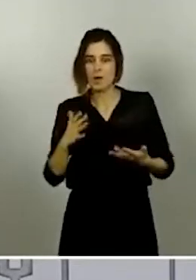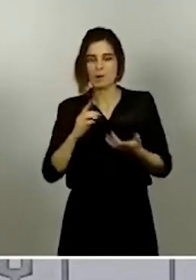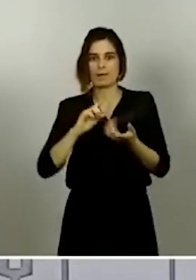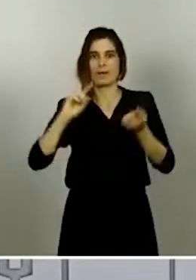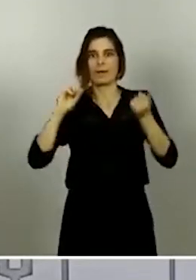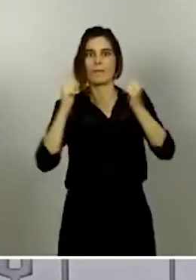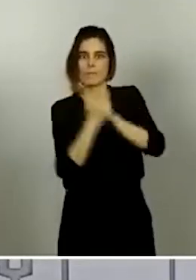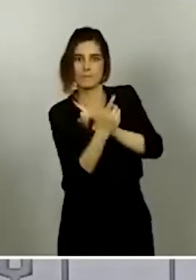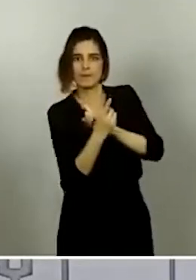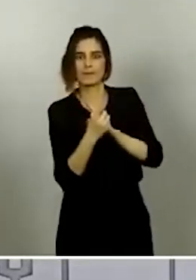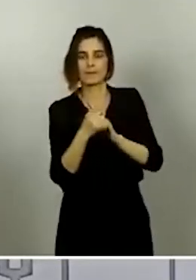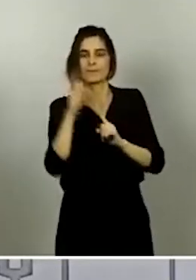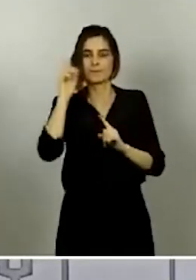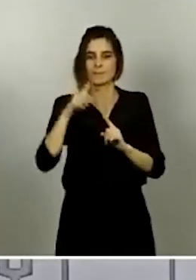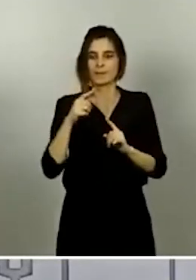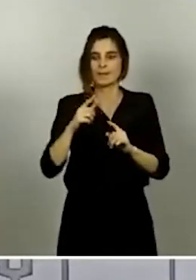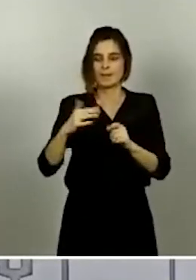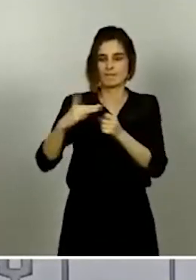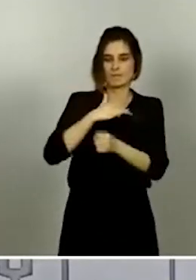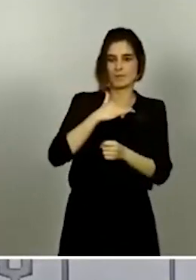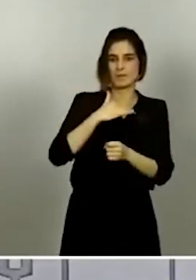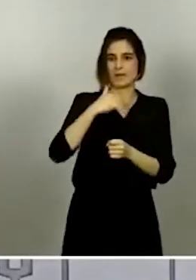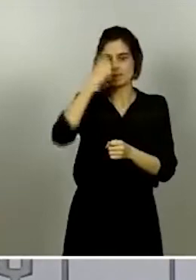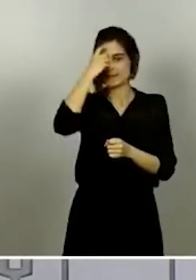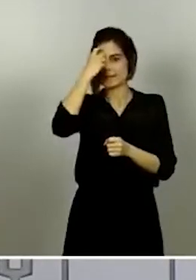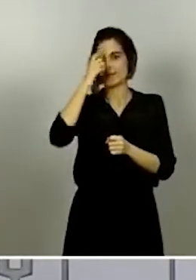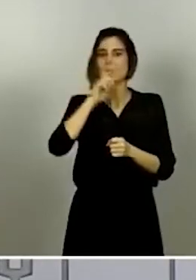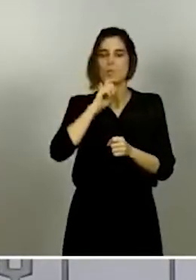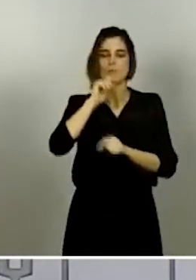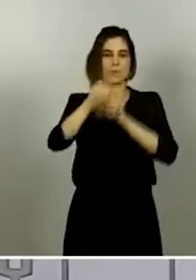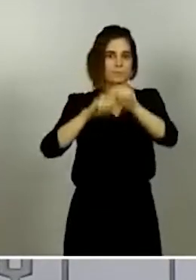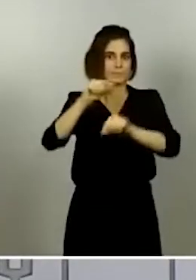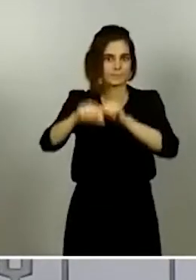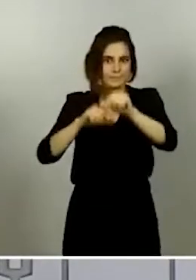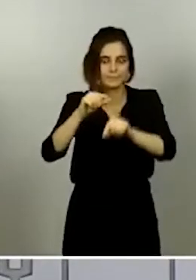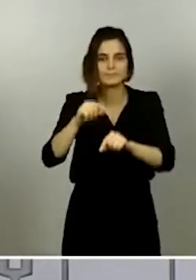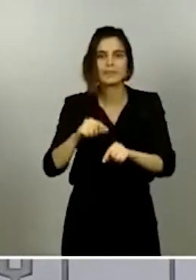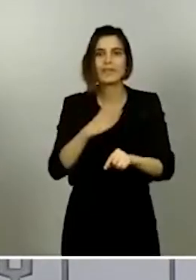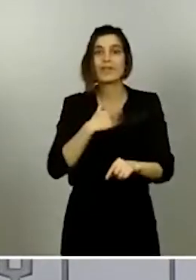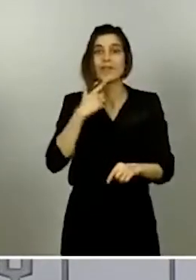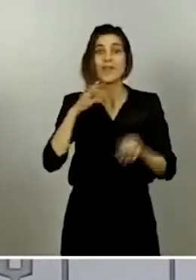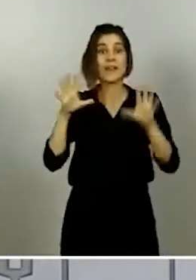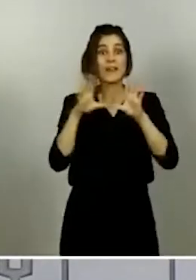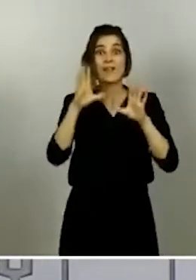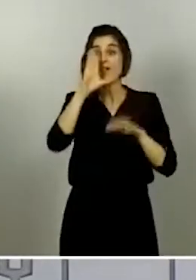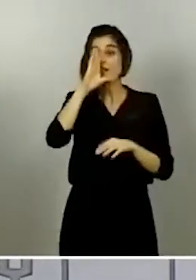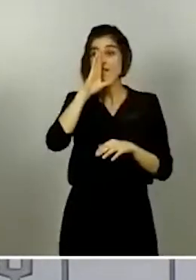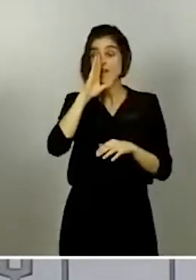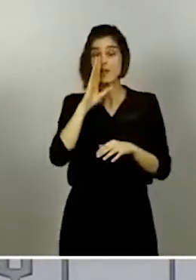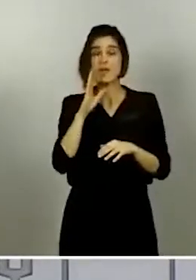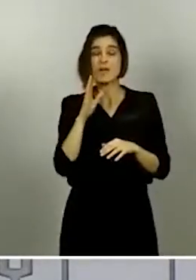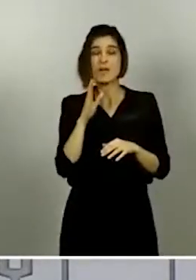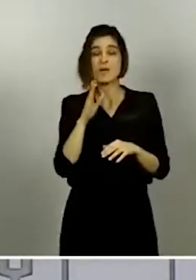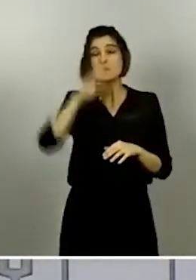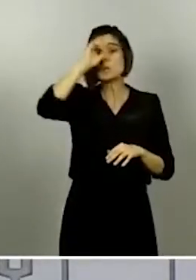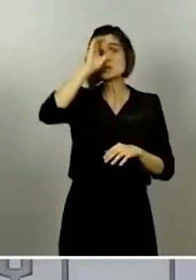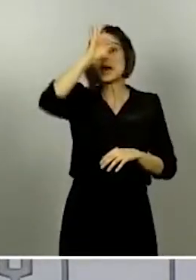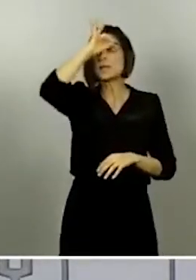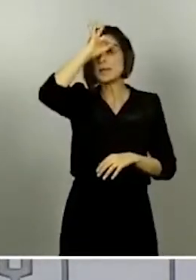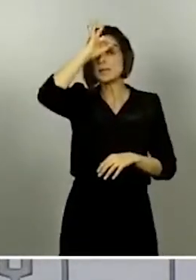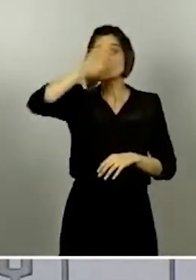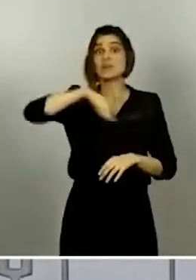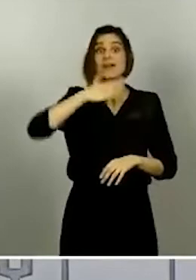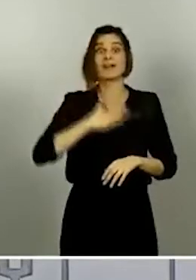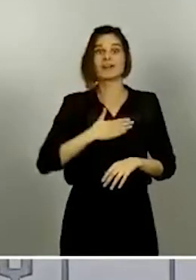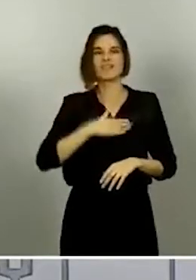hecho, no es que el día 10 de febrero no supiéramos todo esto y el día 11 de febrero, sí.